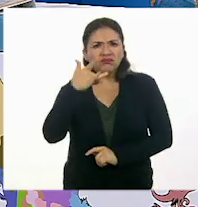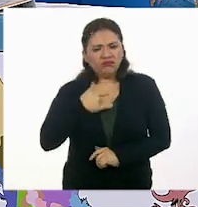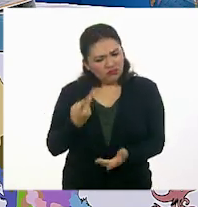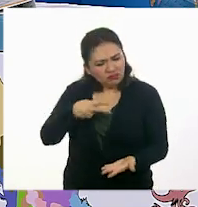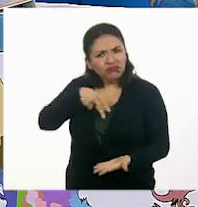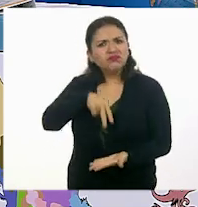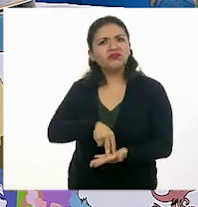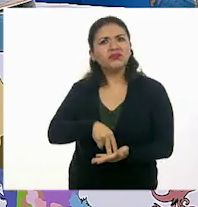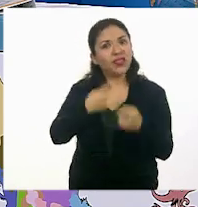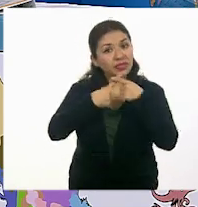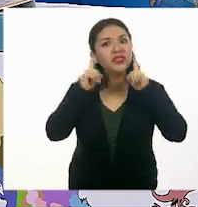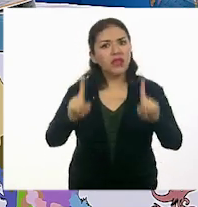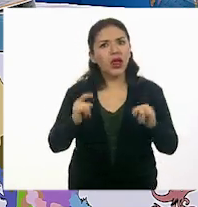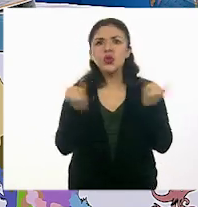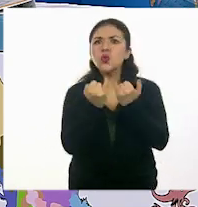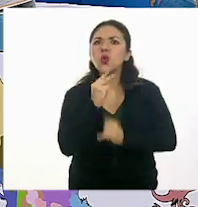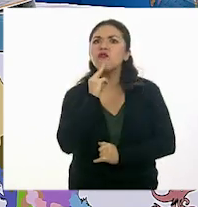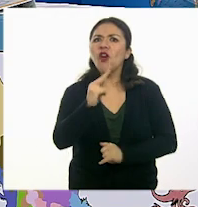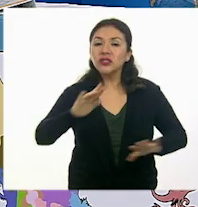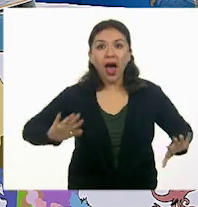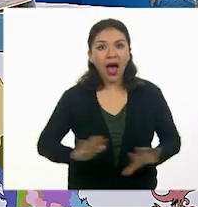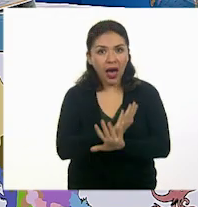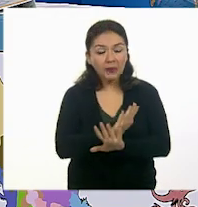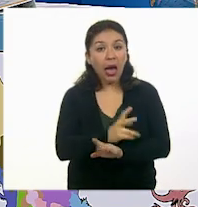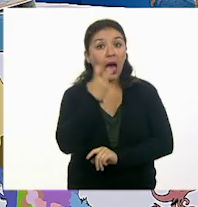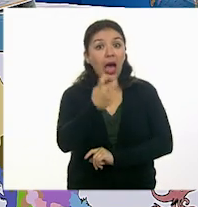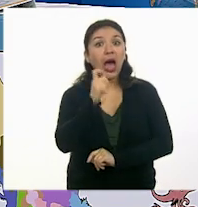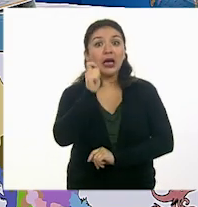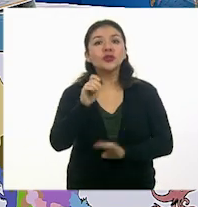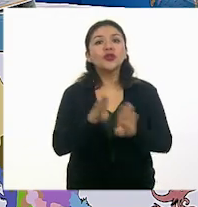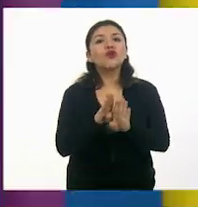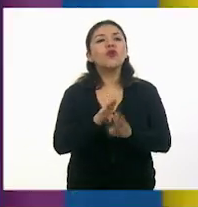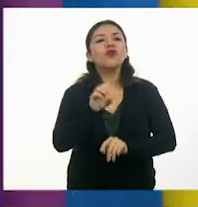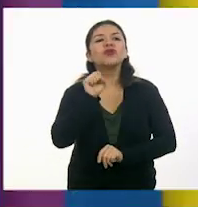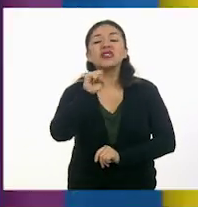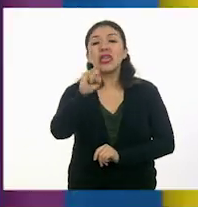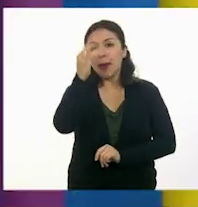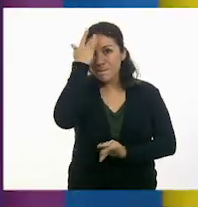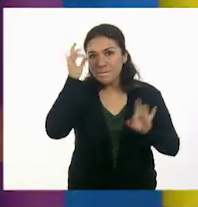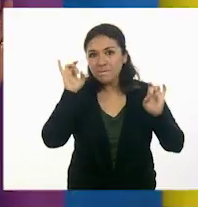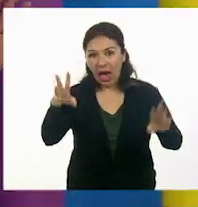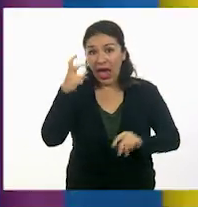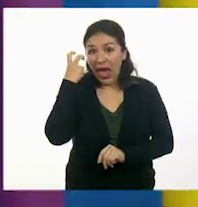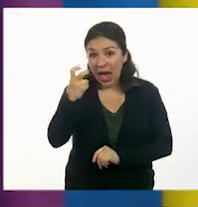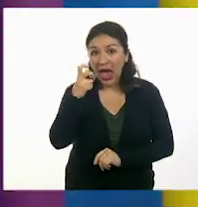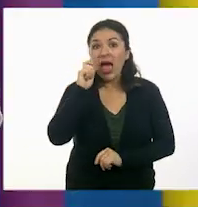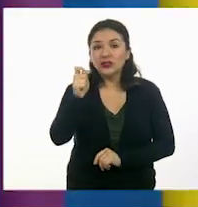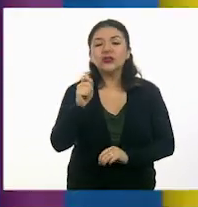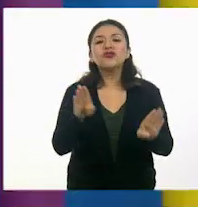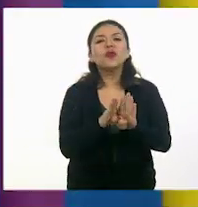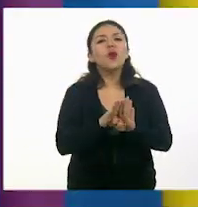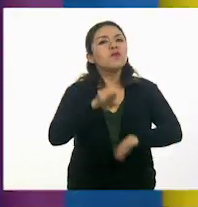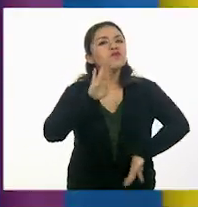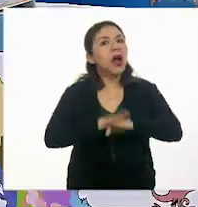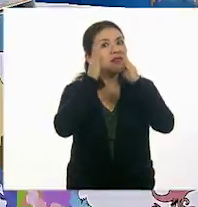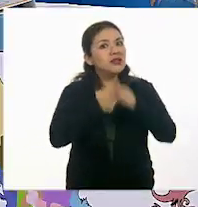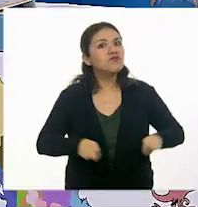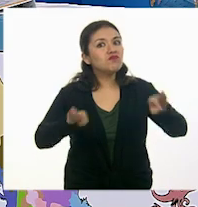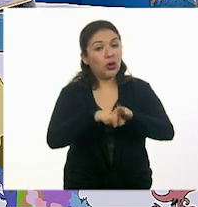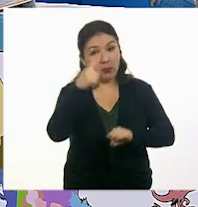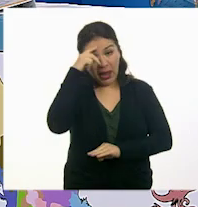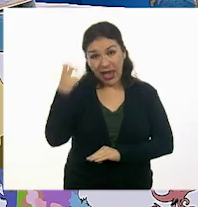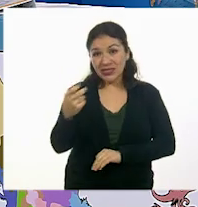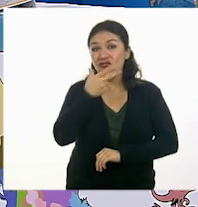postura, incluso su voz. Es el sí mágico. Esta consigna es una de las grandes aportaciones de